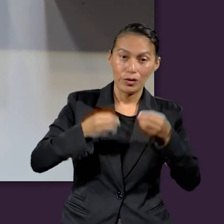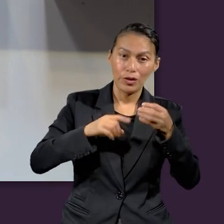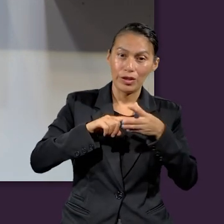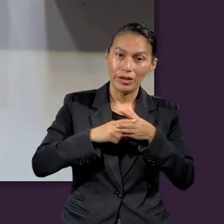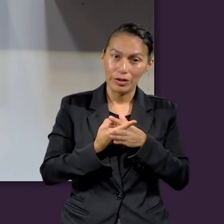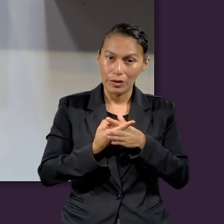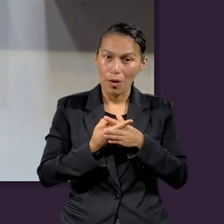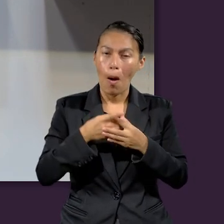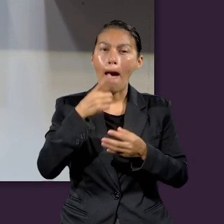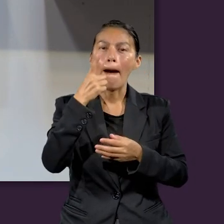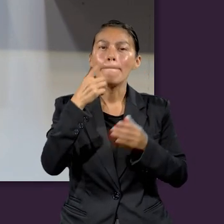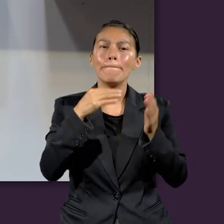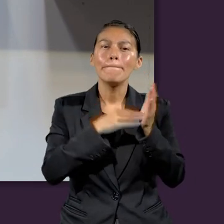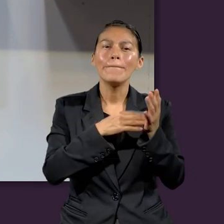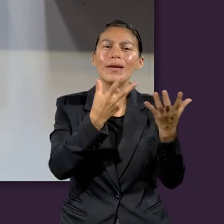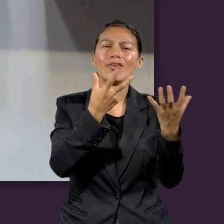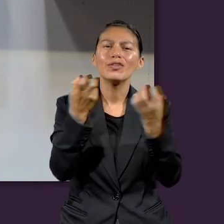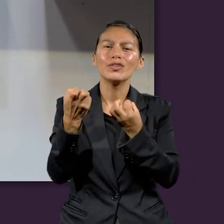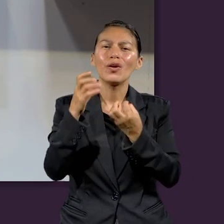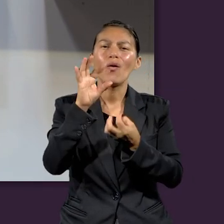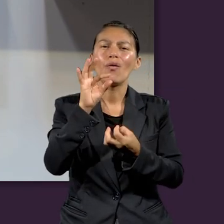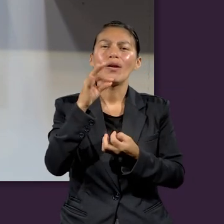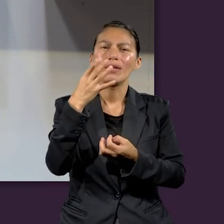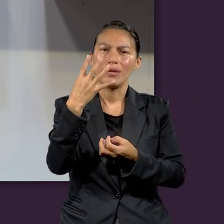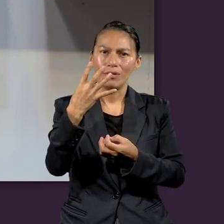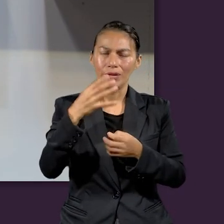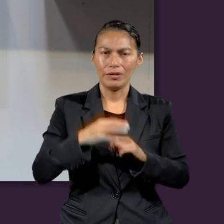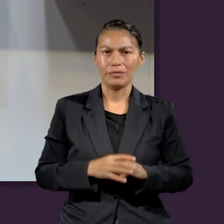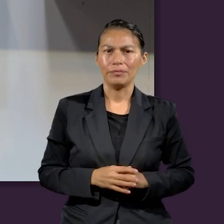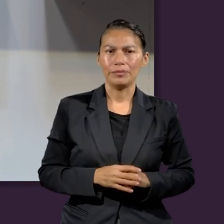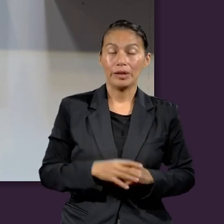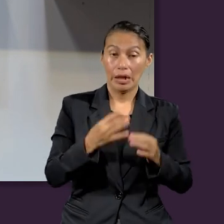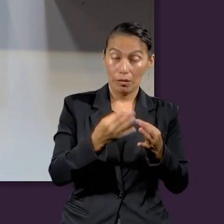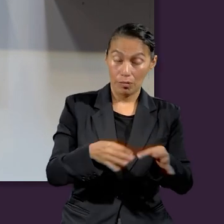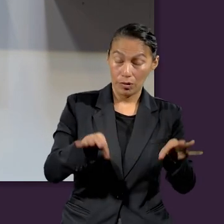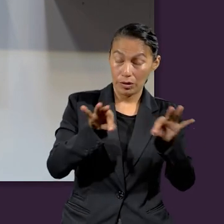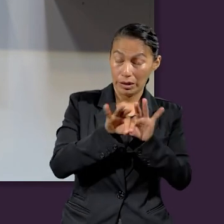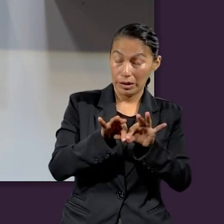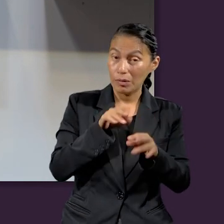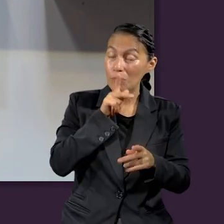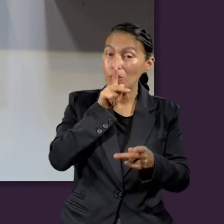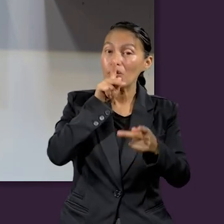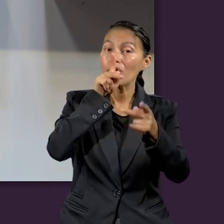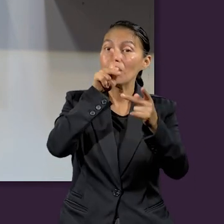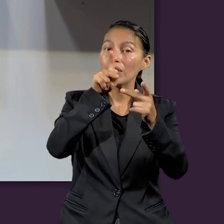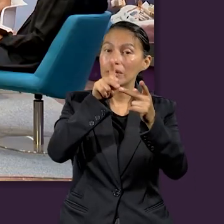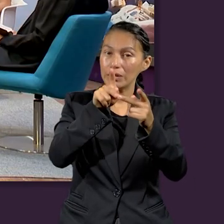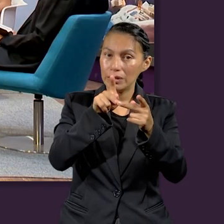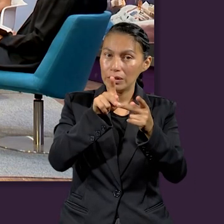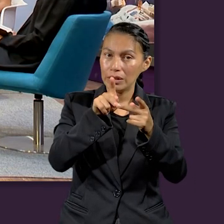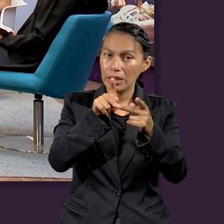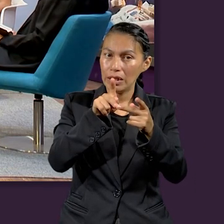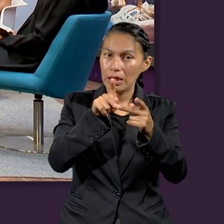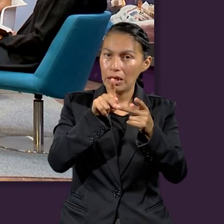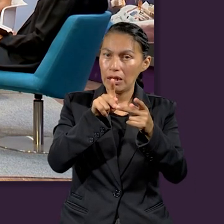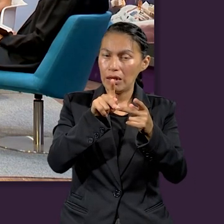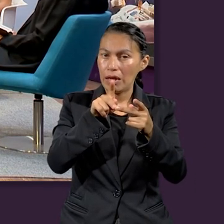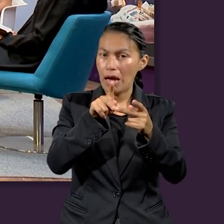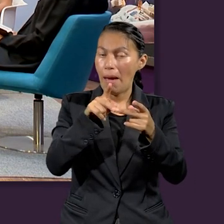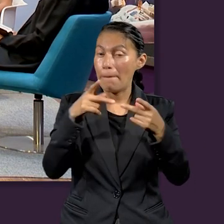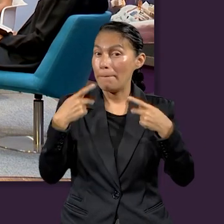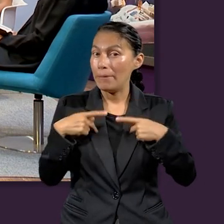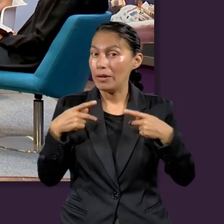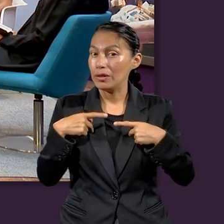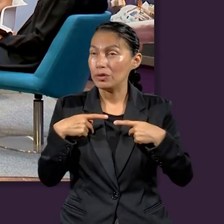Y es interesante notar que esta profecía se da en un contexto, como él mencionó, donde el que recibe